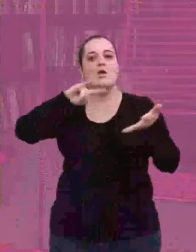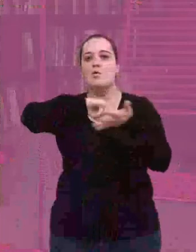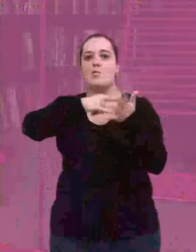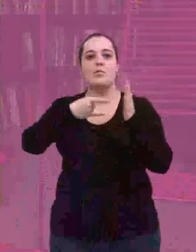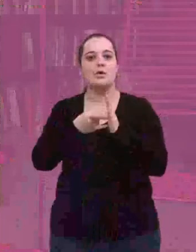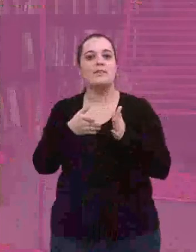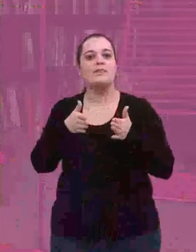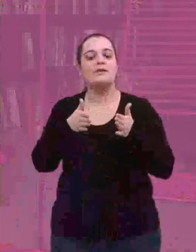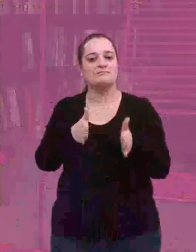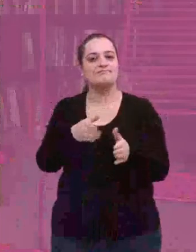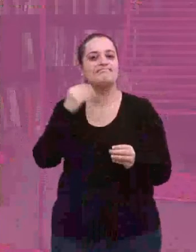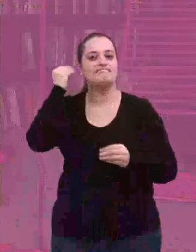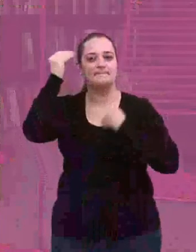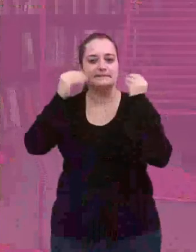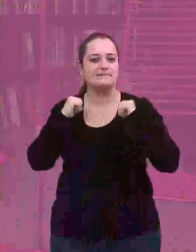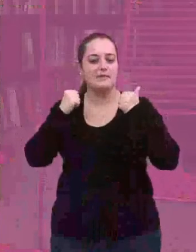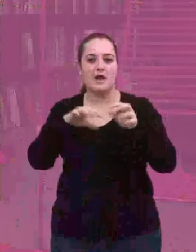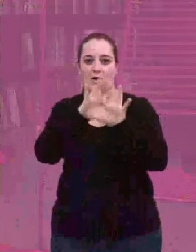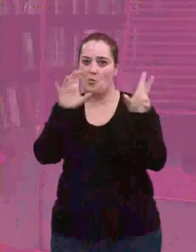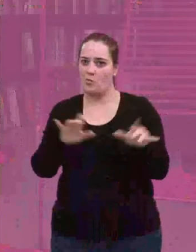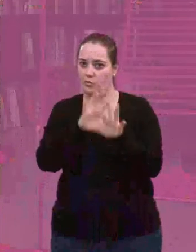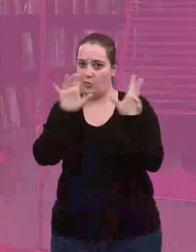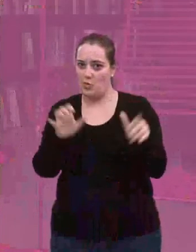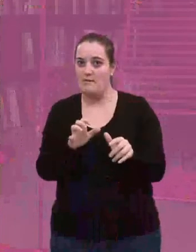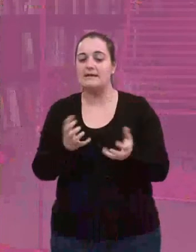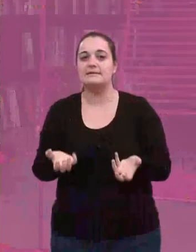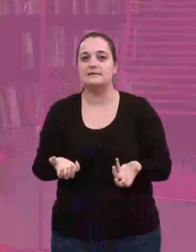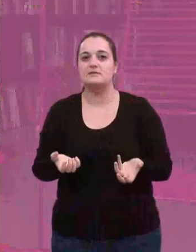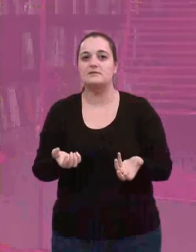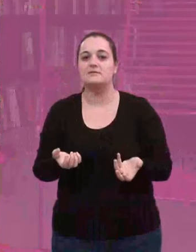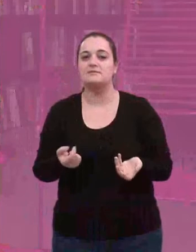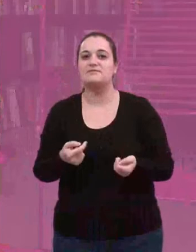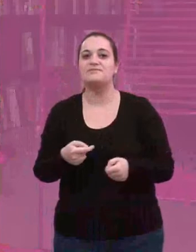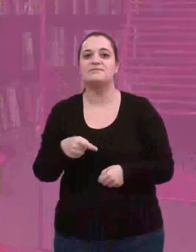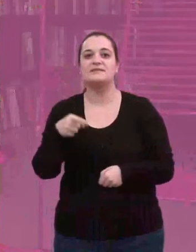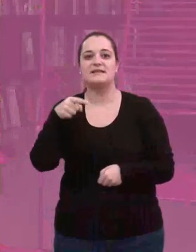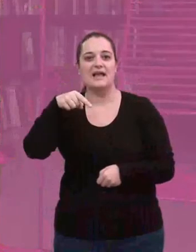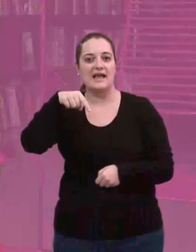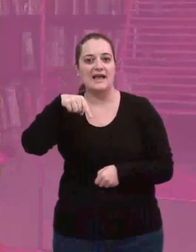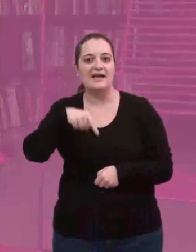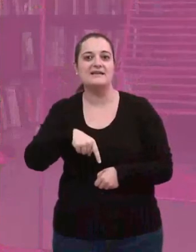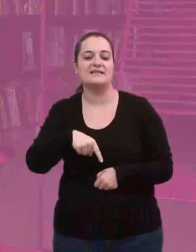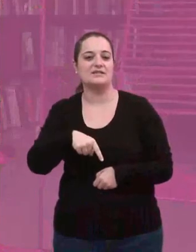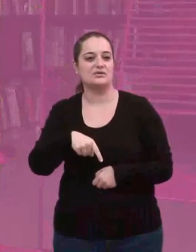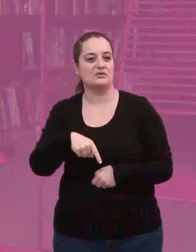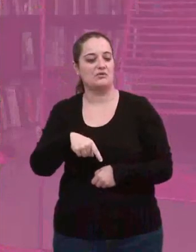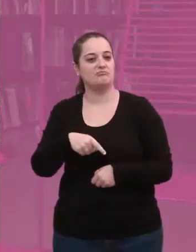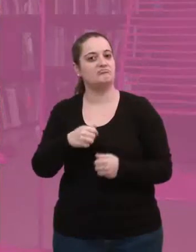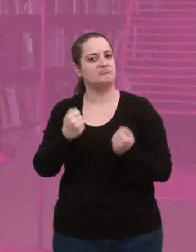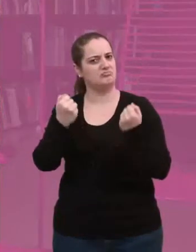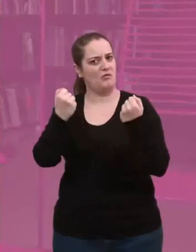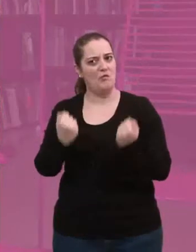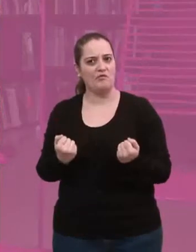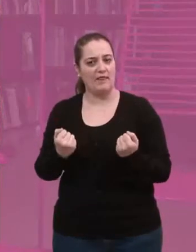Cuando ya tuve claro que este era el proyecto, la línea, también empecé a pensar en qué tipo de desmueble debería de ver y la verdad es que para que esto